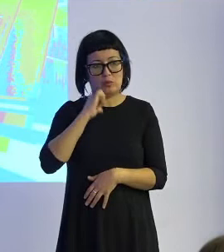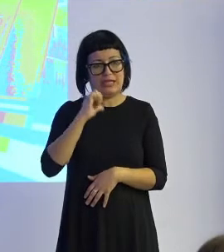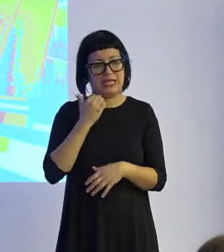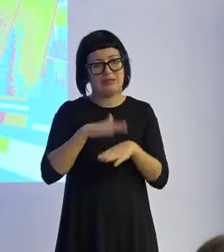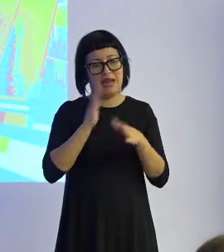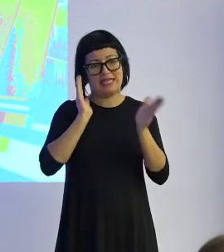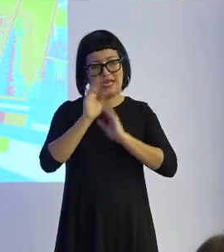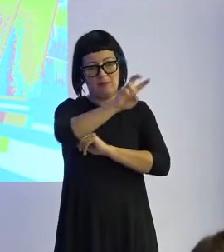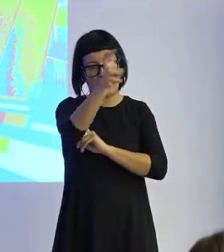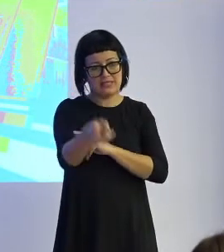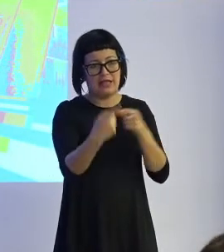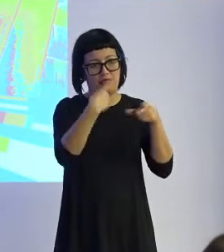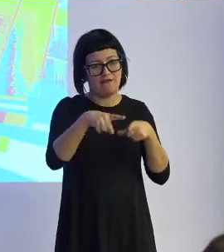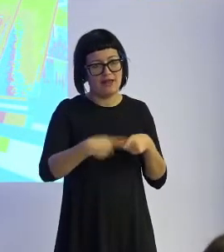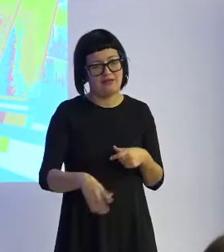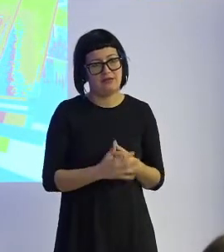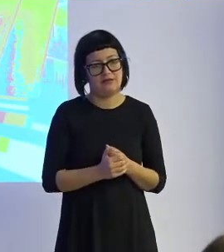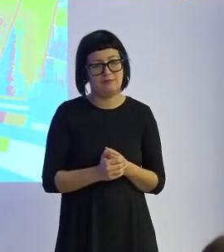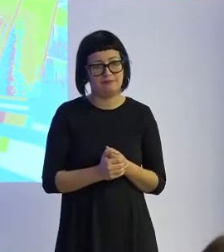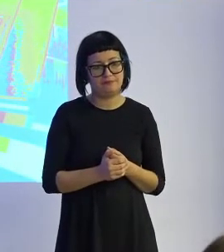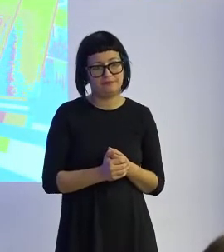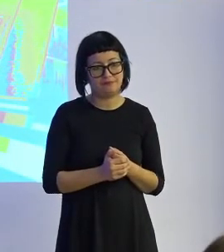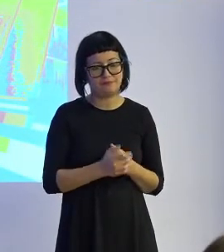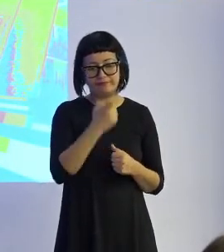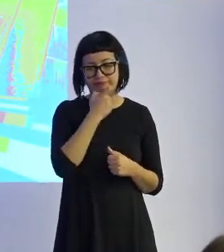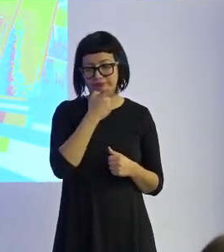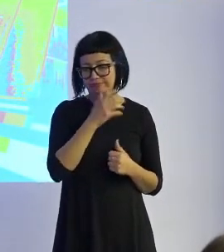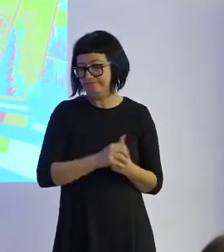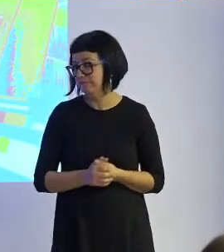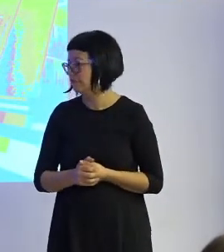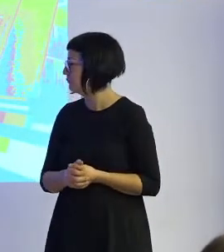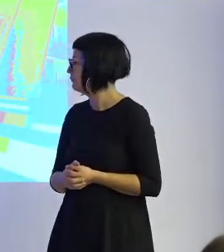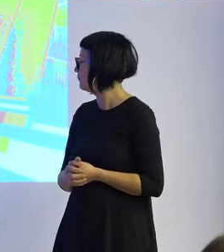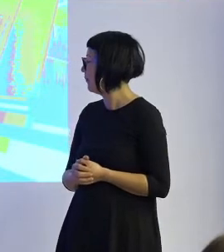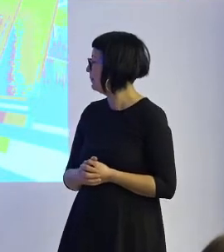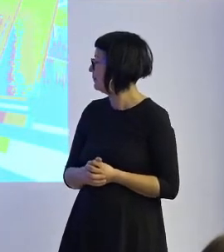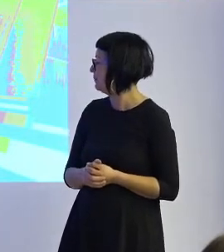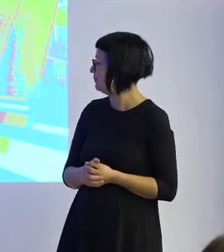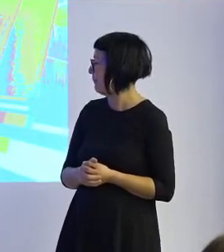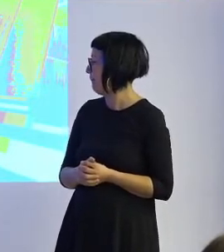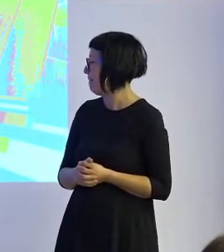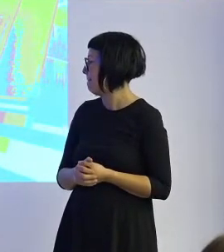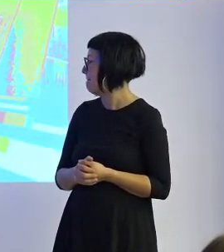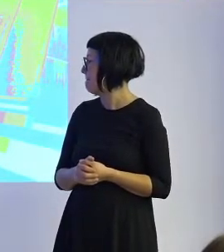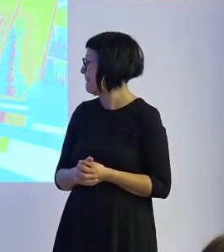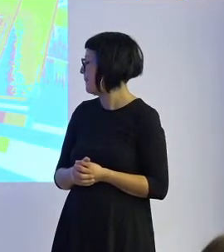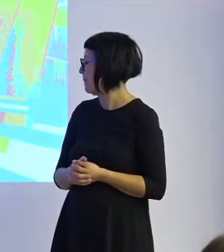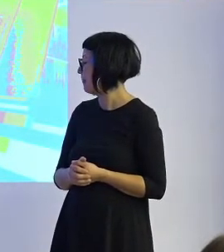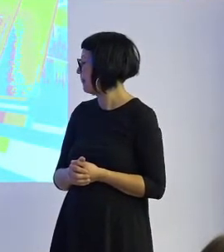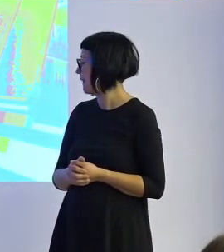terapias gracias para muchos las tareas tareas pueden ser un desafío utilizando la tecnología tecnología